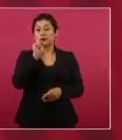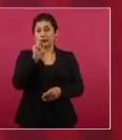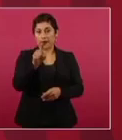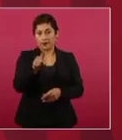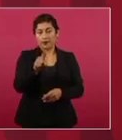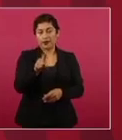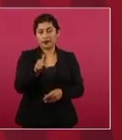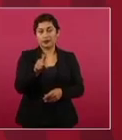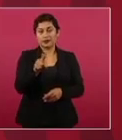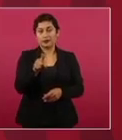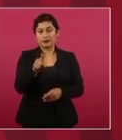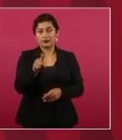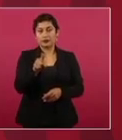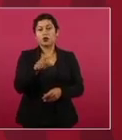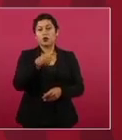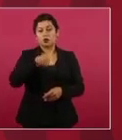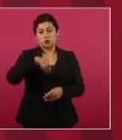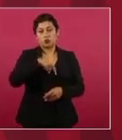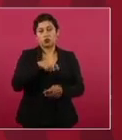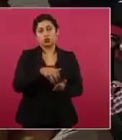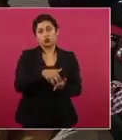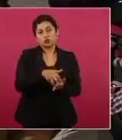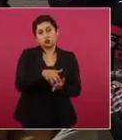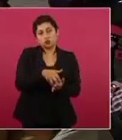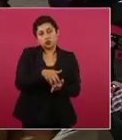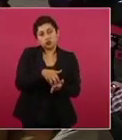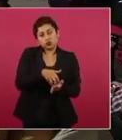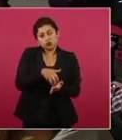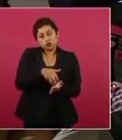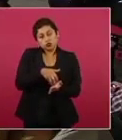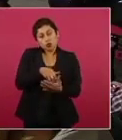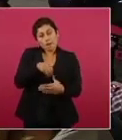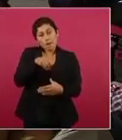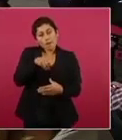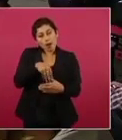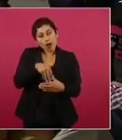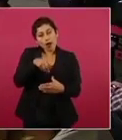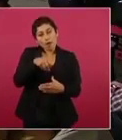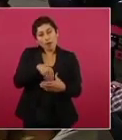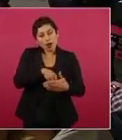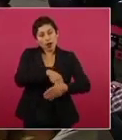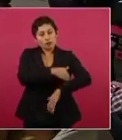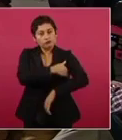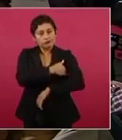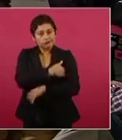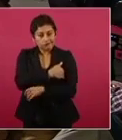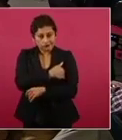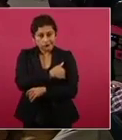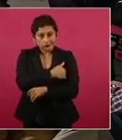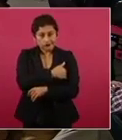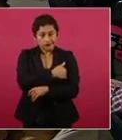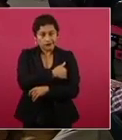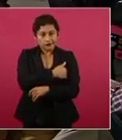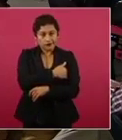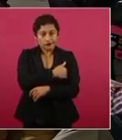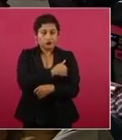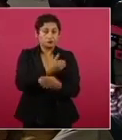ahorros, que no haya